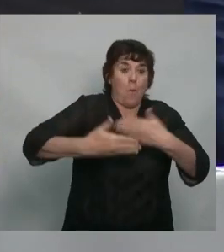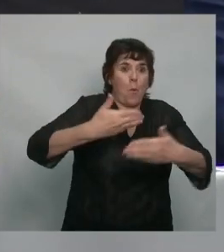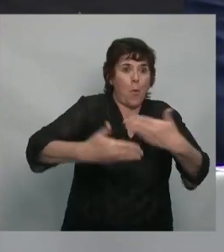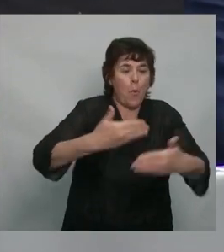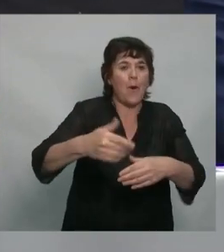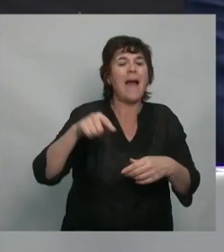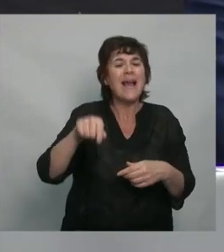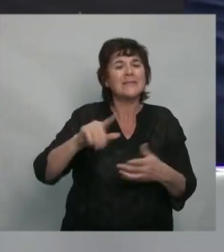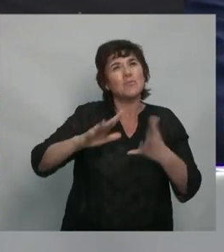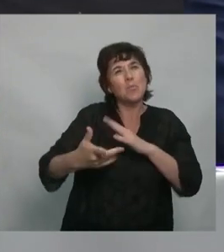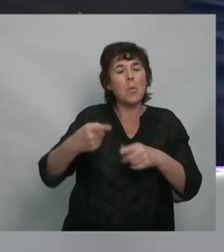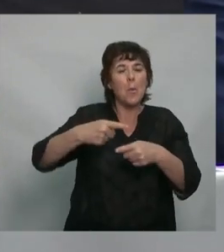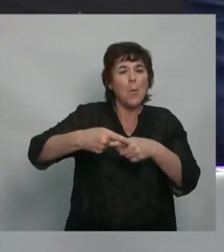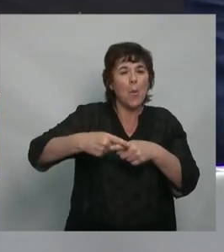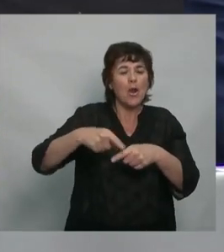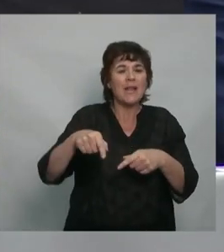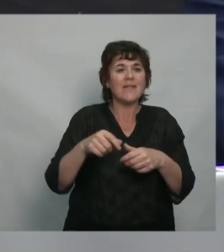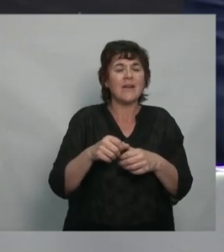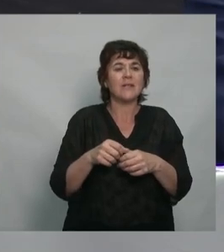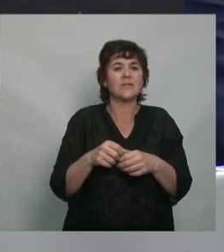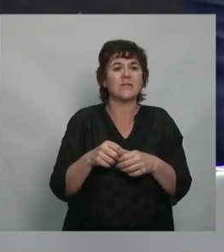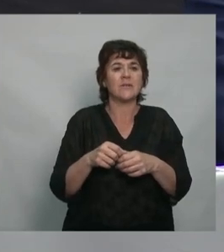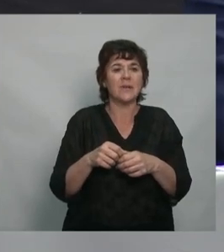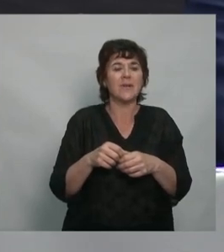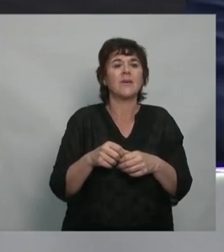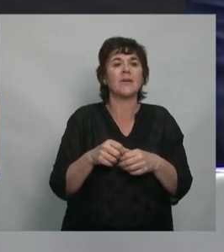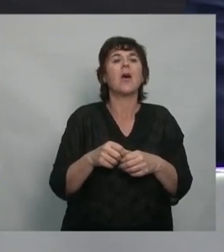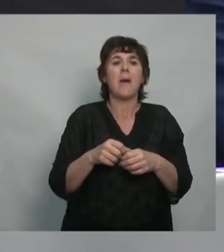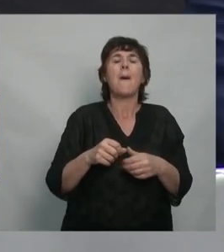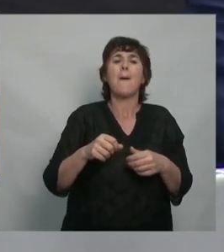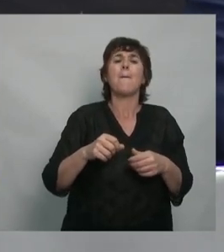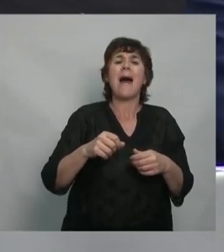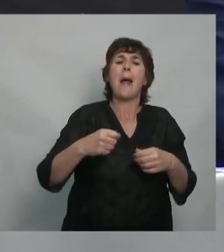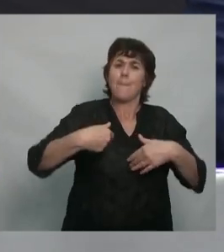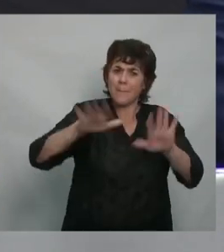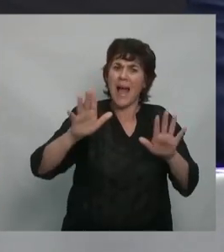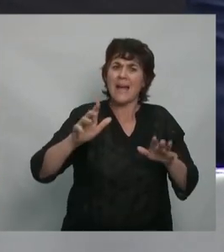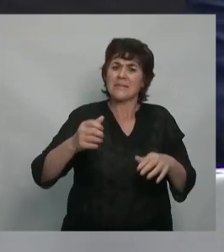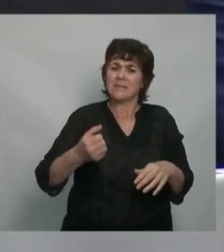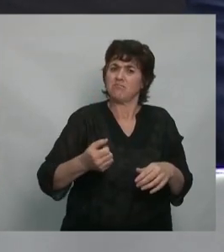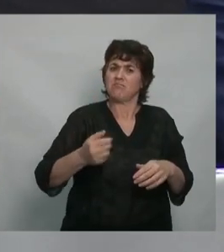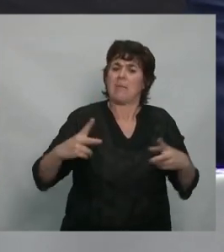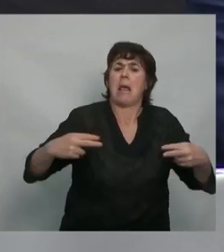que fueron políticas tendientes a expandir el gasto, no a ajustar.